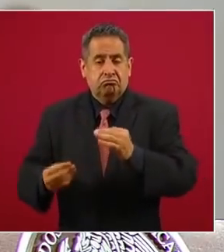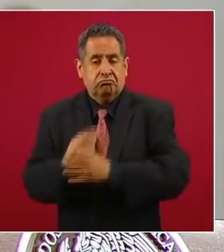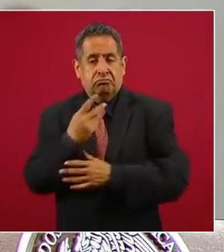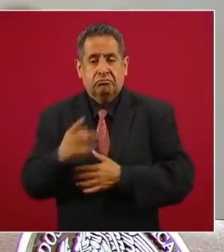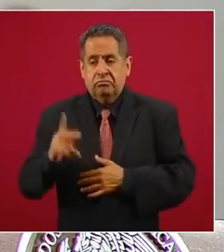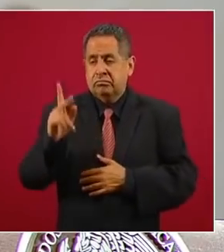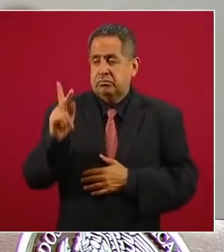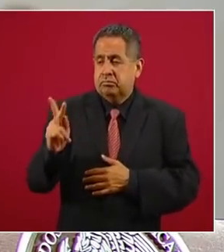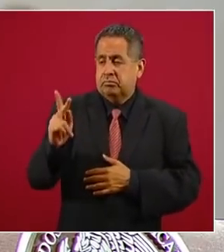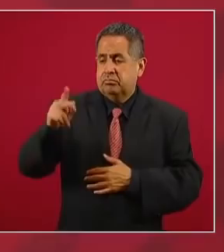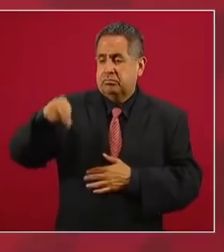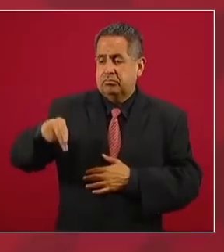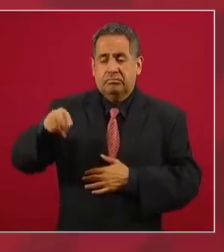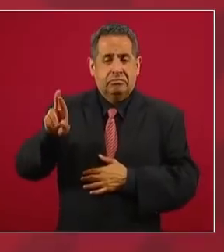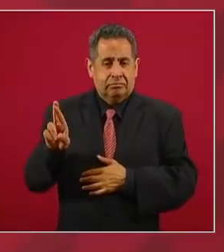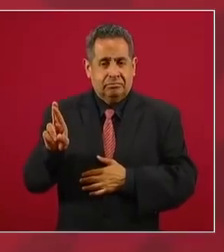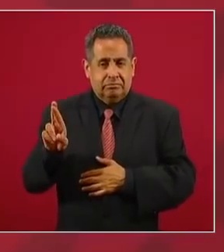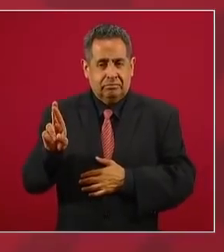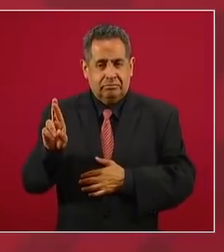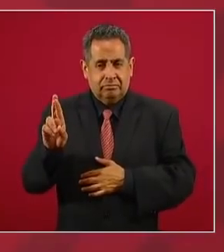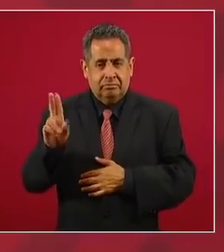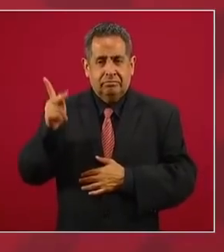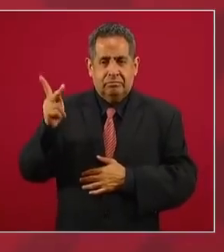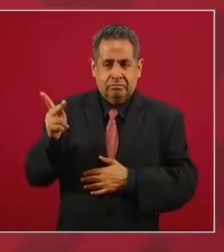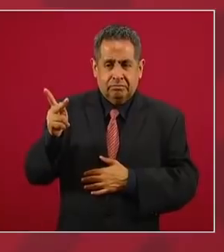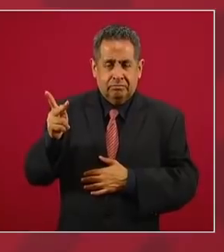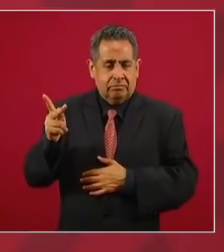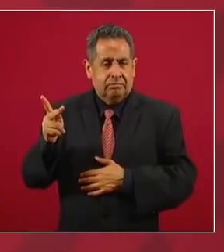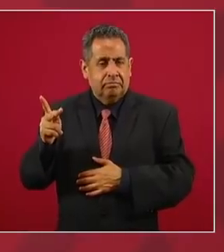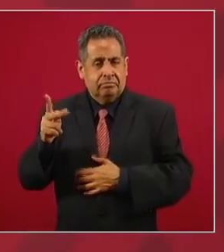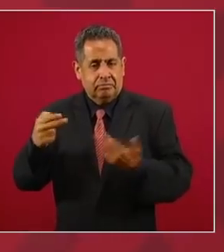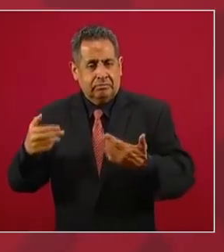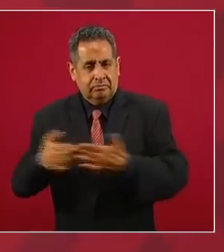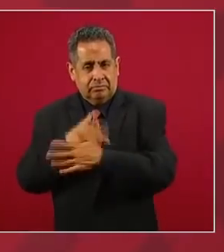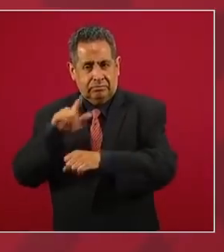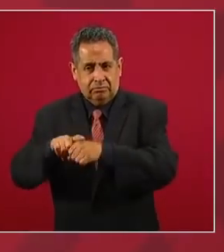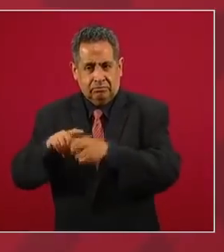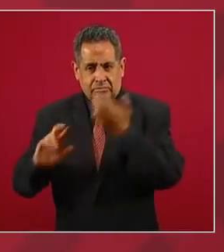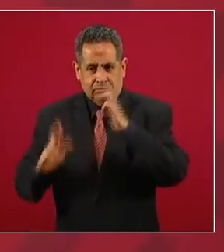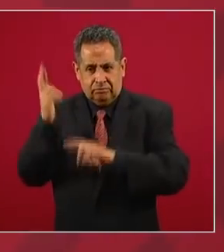PNR, Partido Nacional Revolucionario.